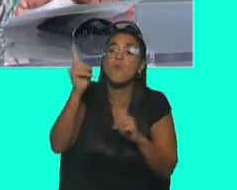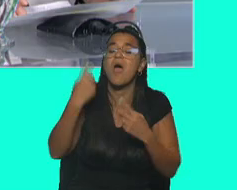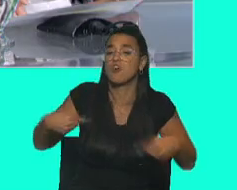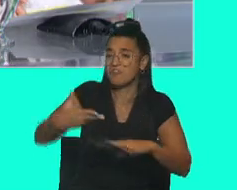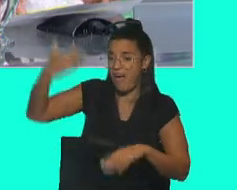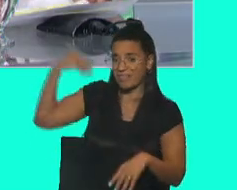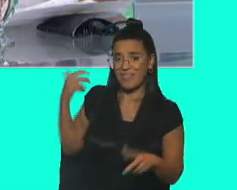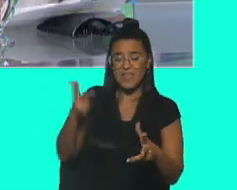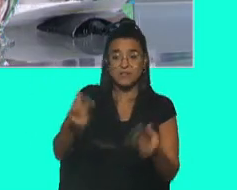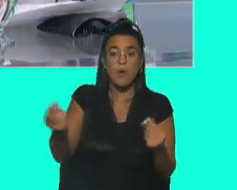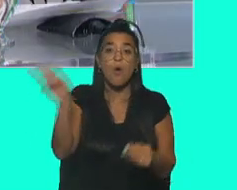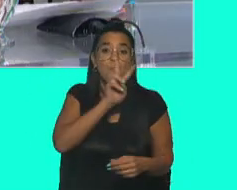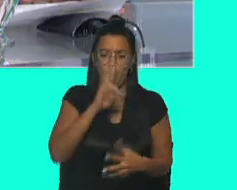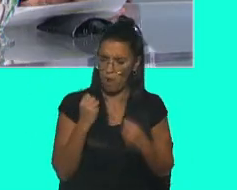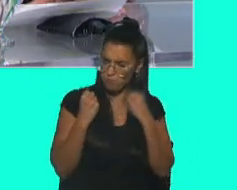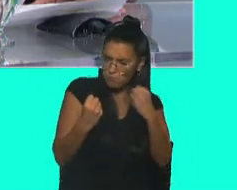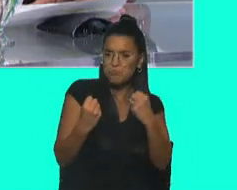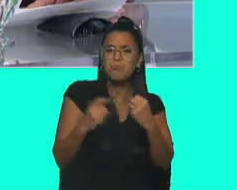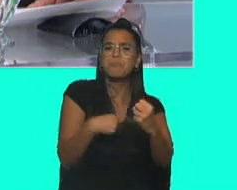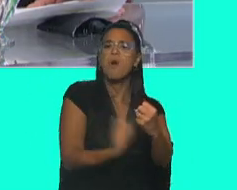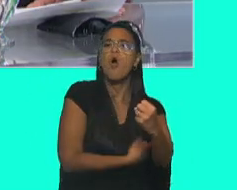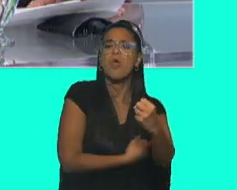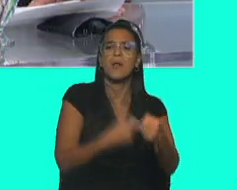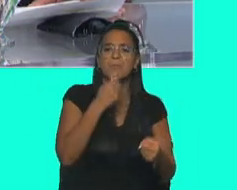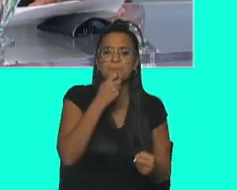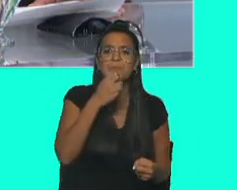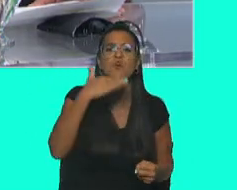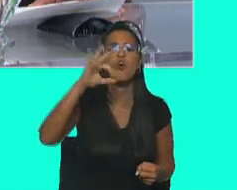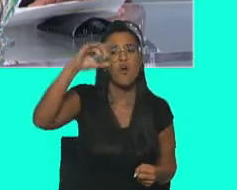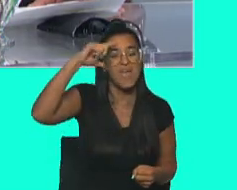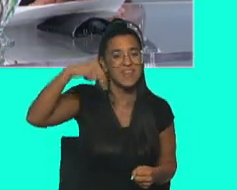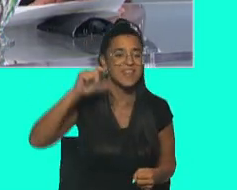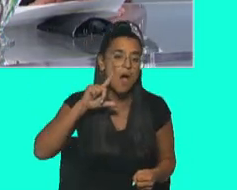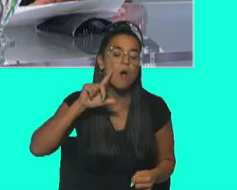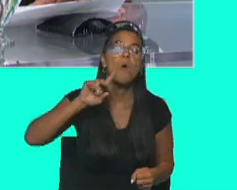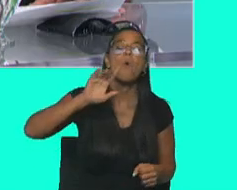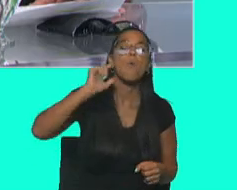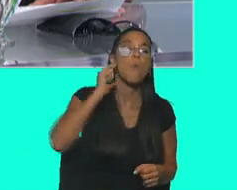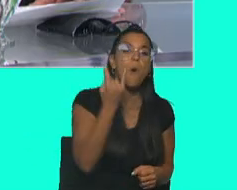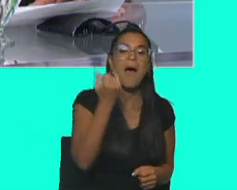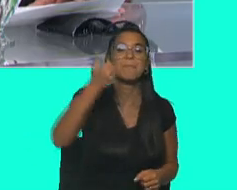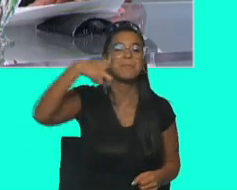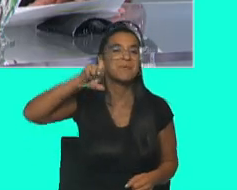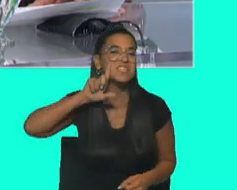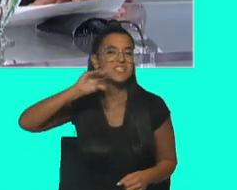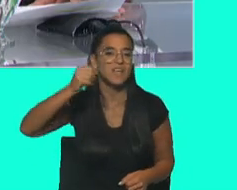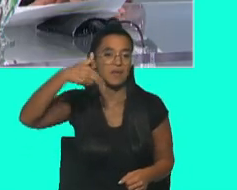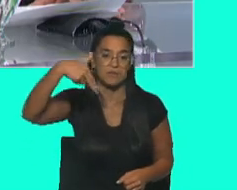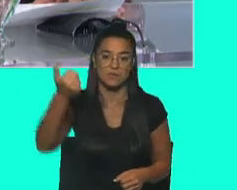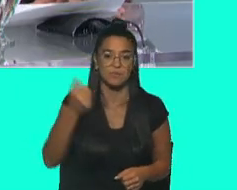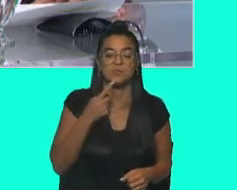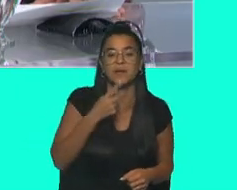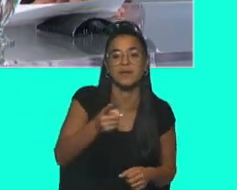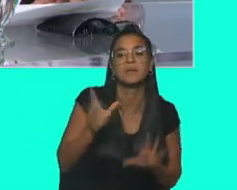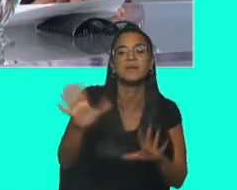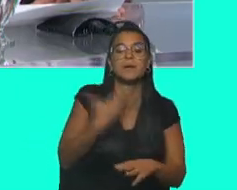decía, estas mujeres empoderadas como Joenia Huapichana, actual presidenta